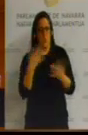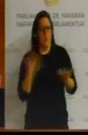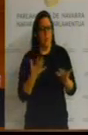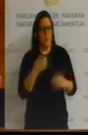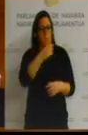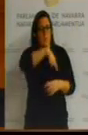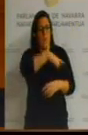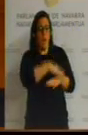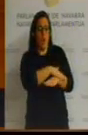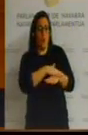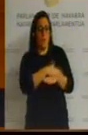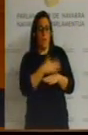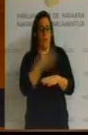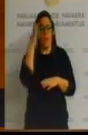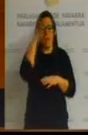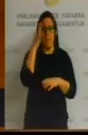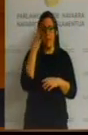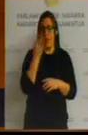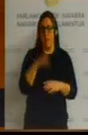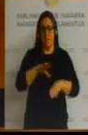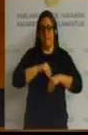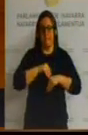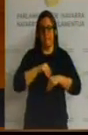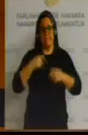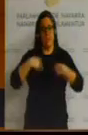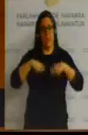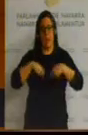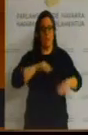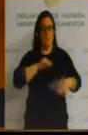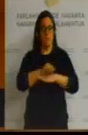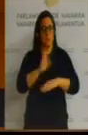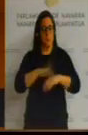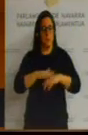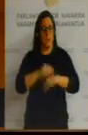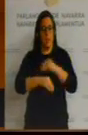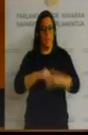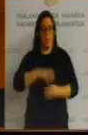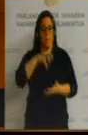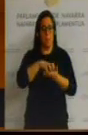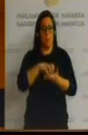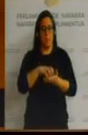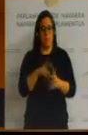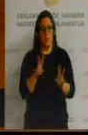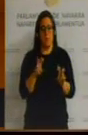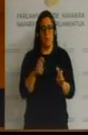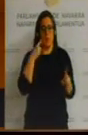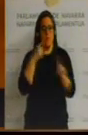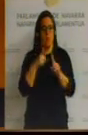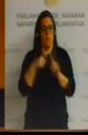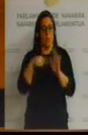entendemos que debe asumir el coste de un nuevo pabellón que cumpla con todos los requisitos que marca la liga nacional de fútbol sala